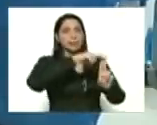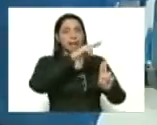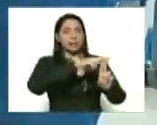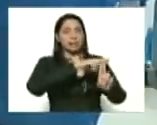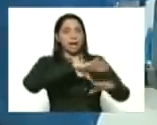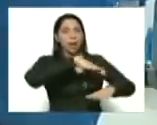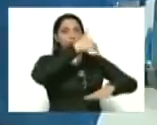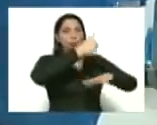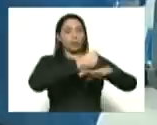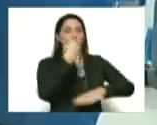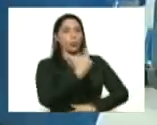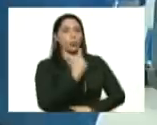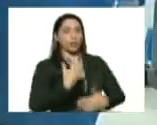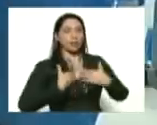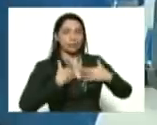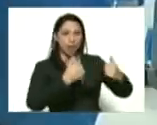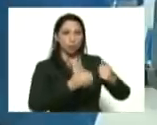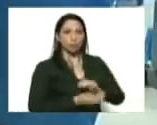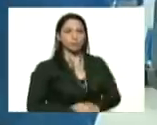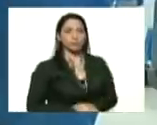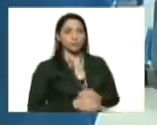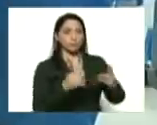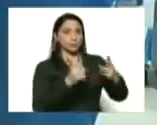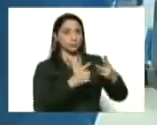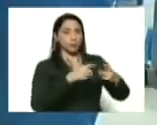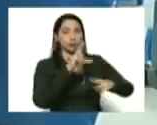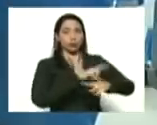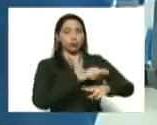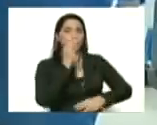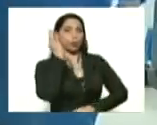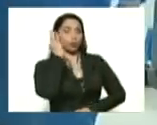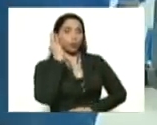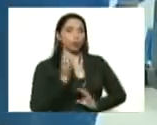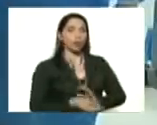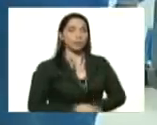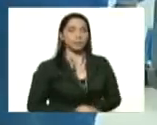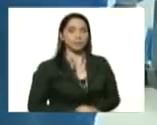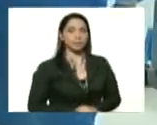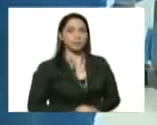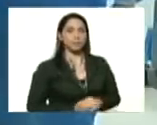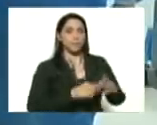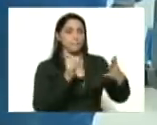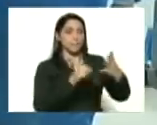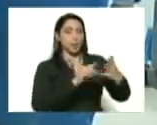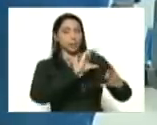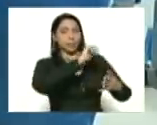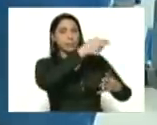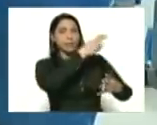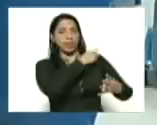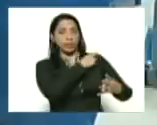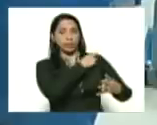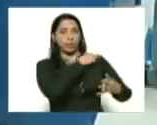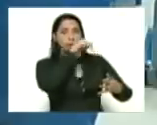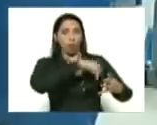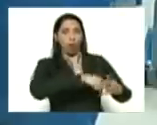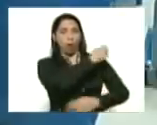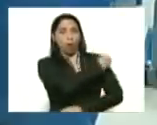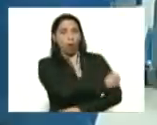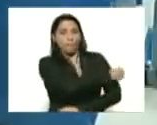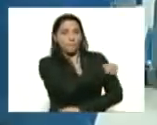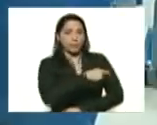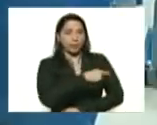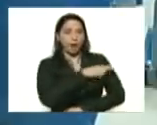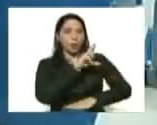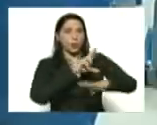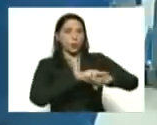única en salud la doctora coronela Amelia Fresen y el director de este hospital el